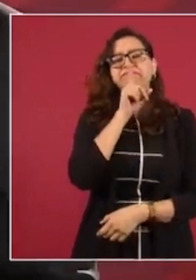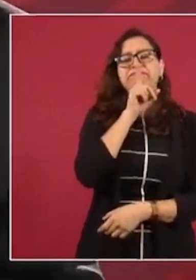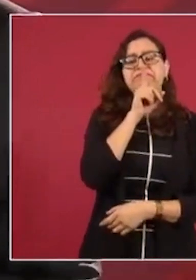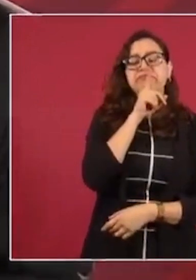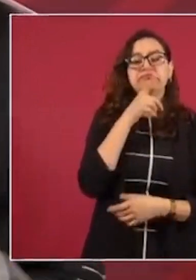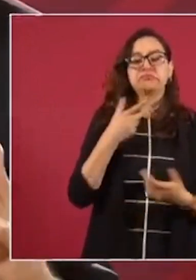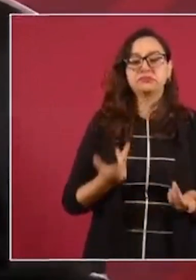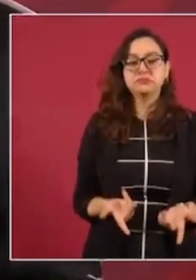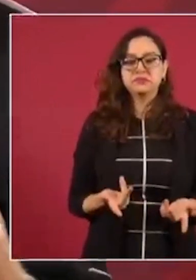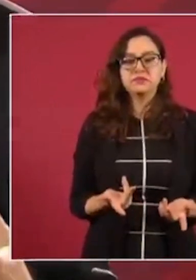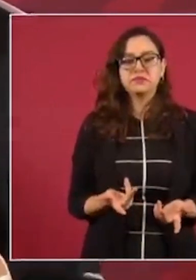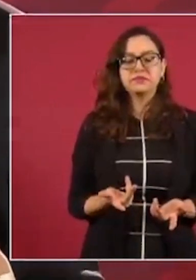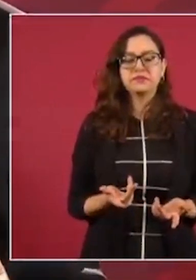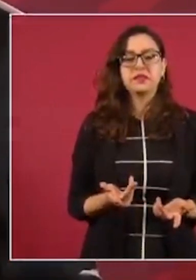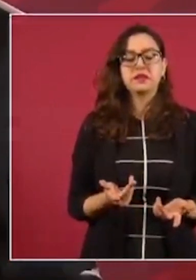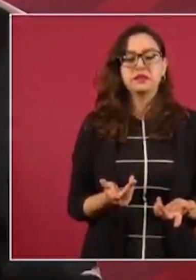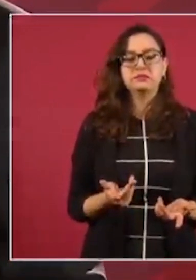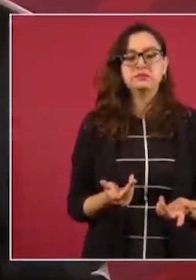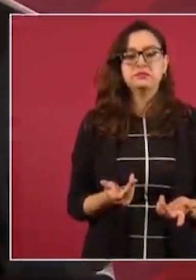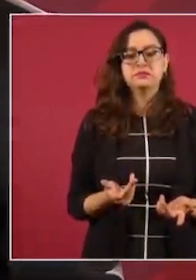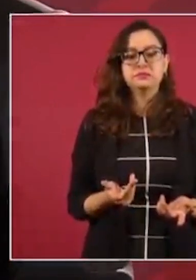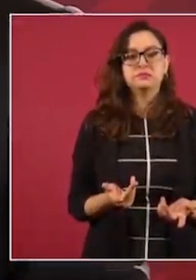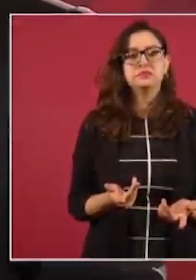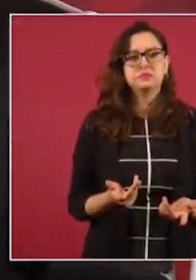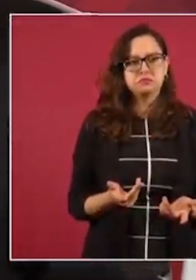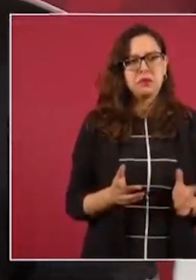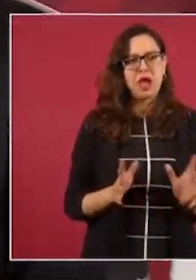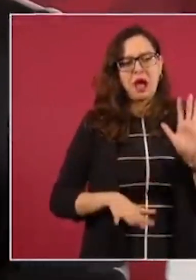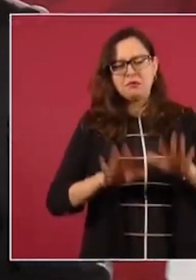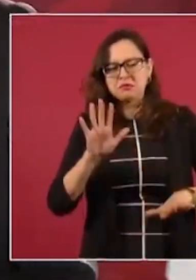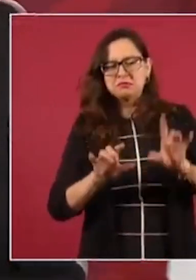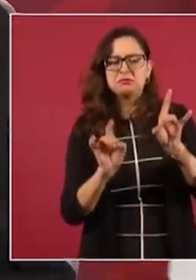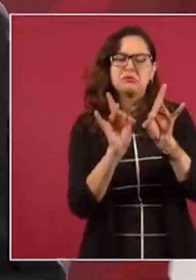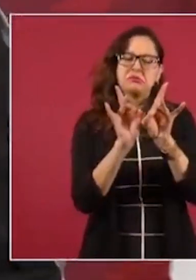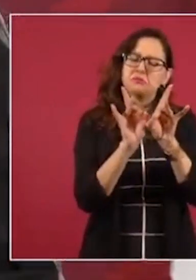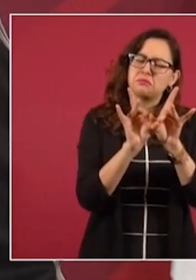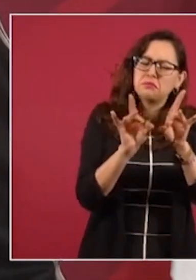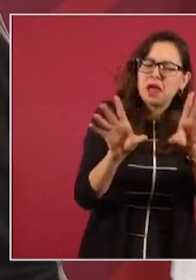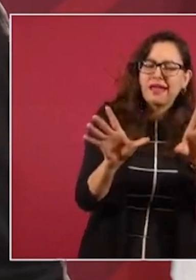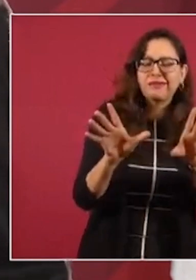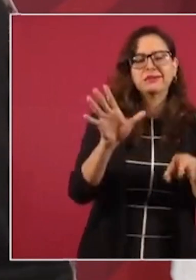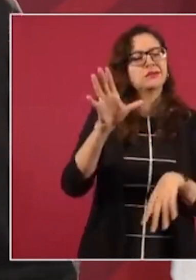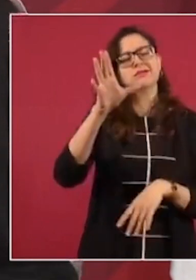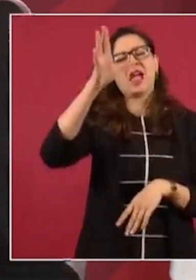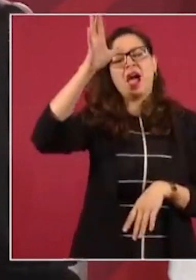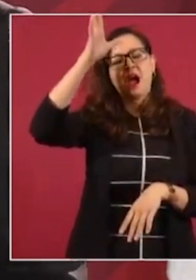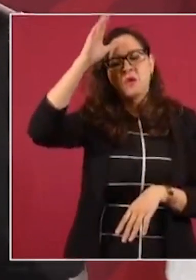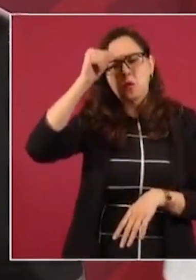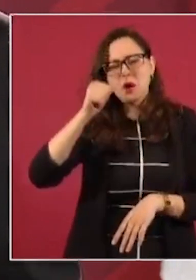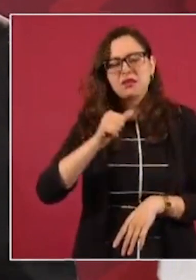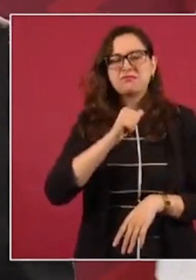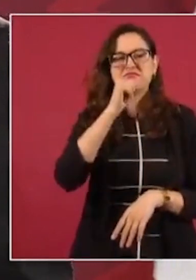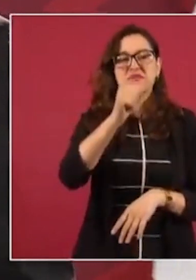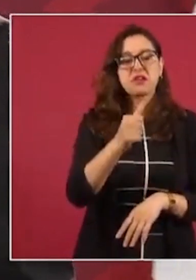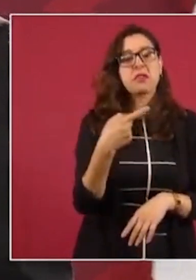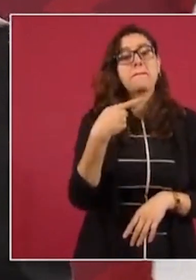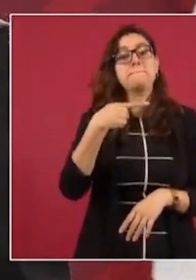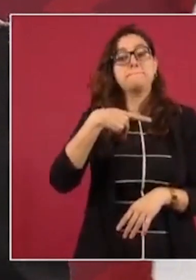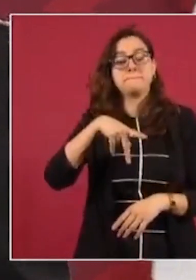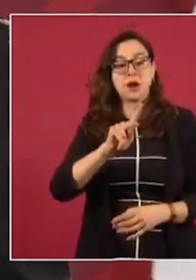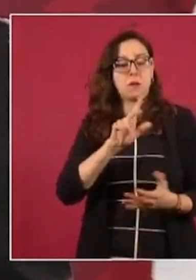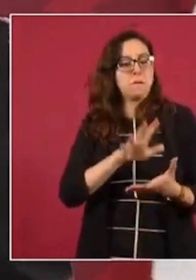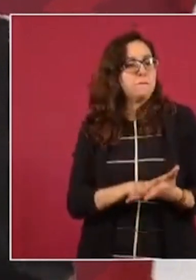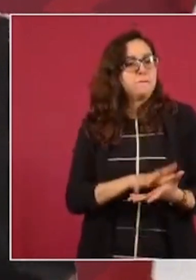más las coincidencias que las discrepancias o